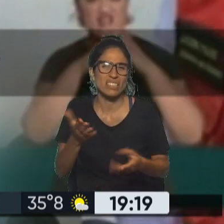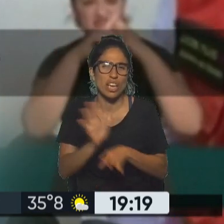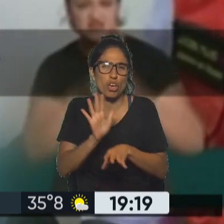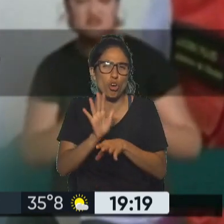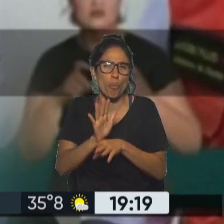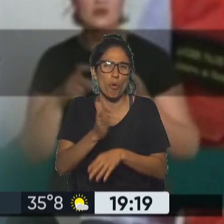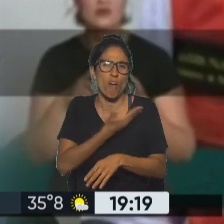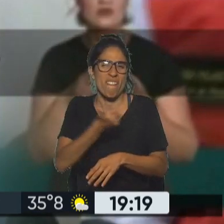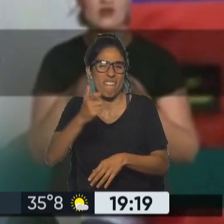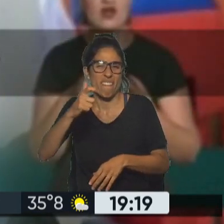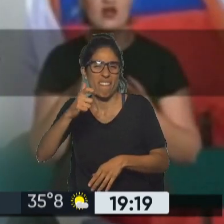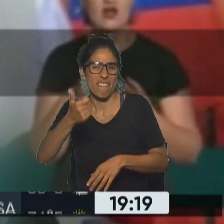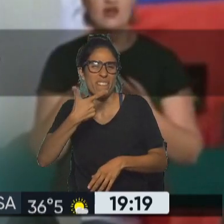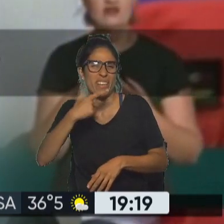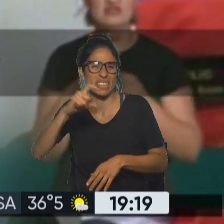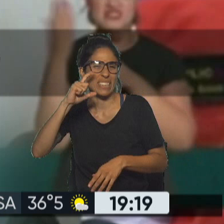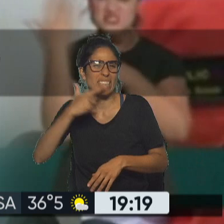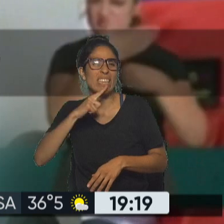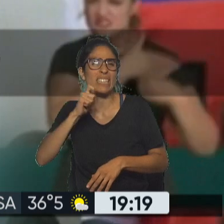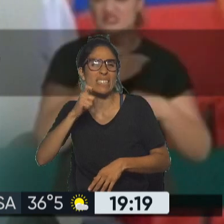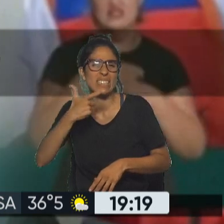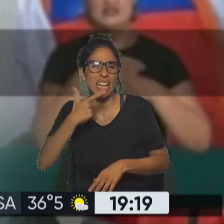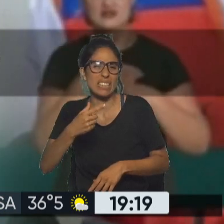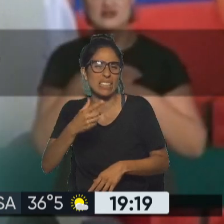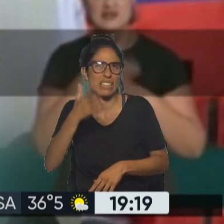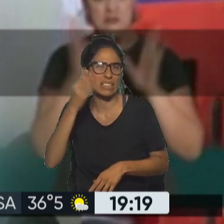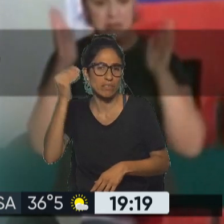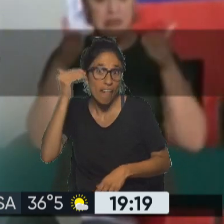estalinistas no de fascistas fanáticos